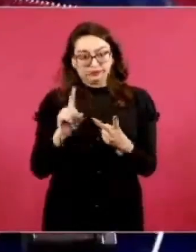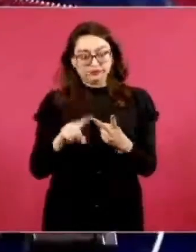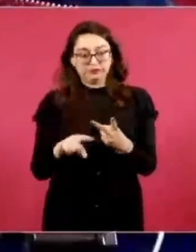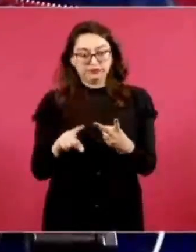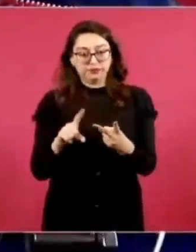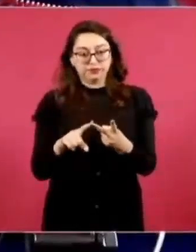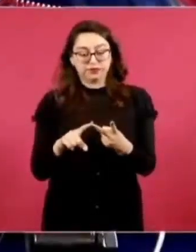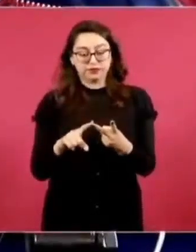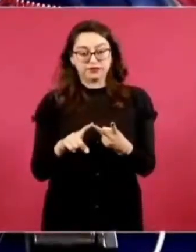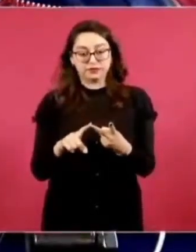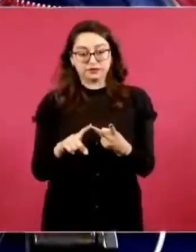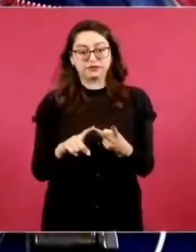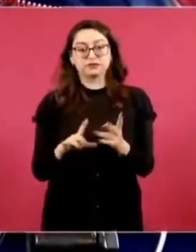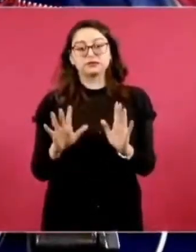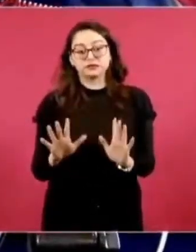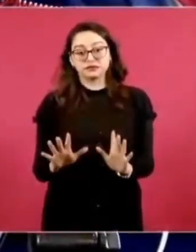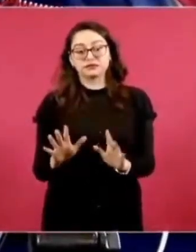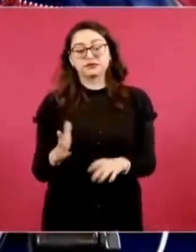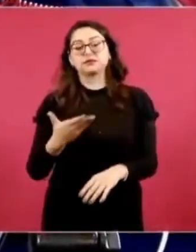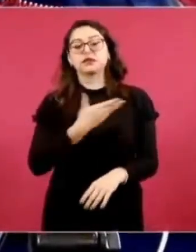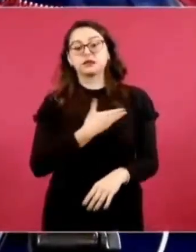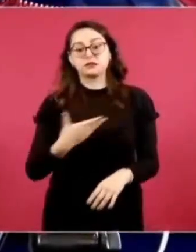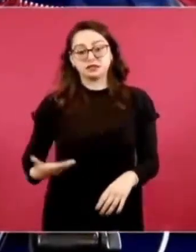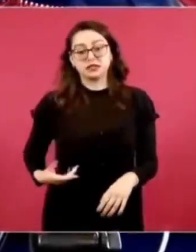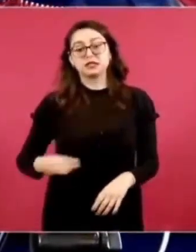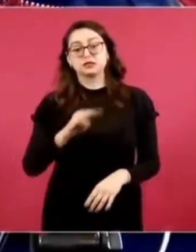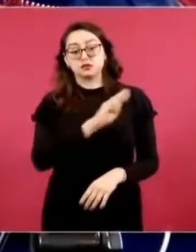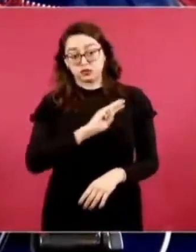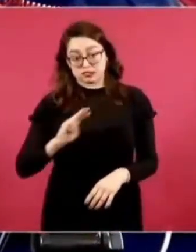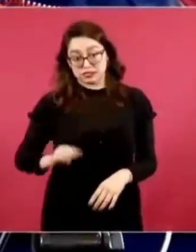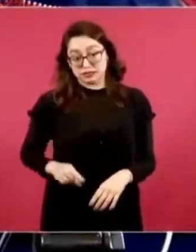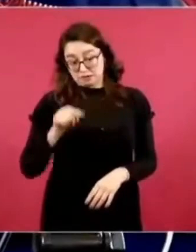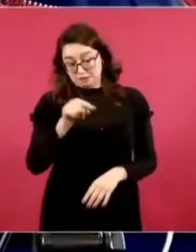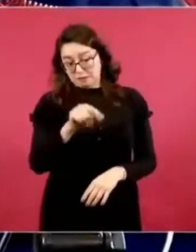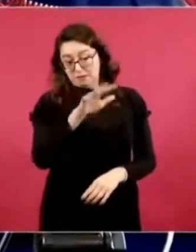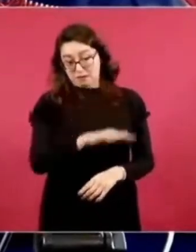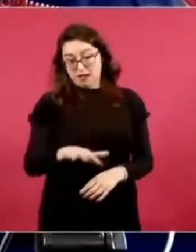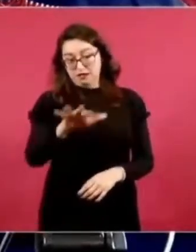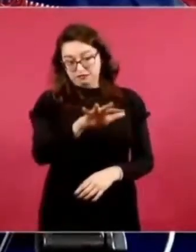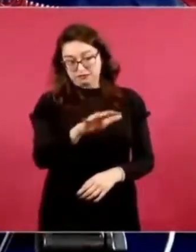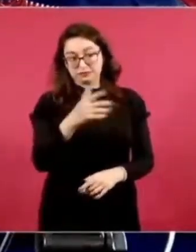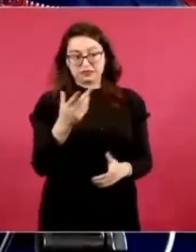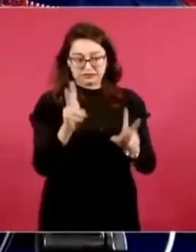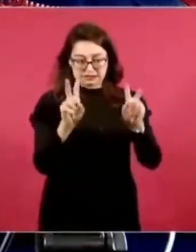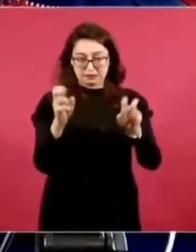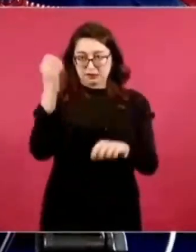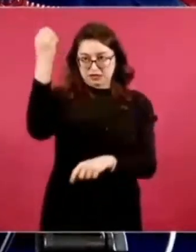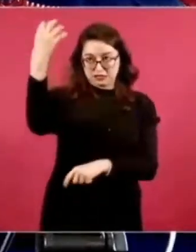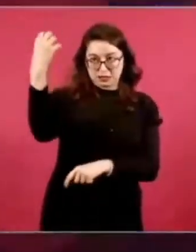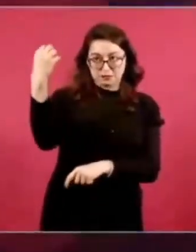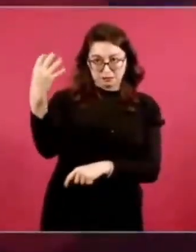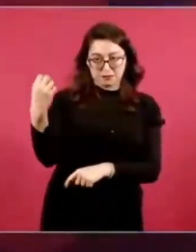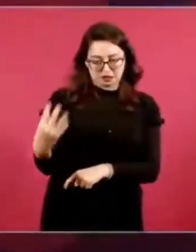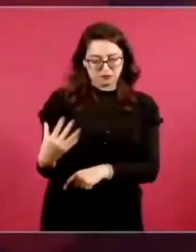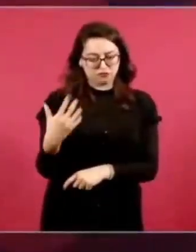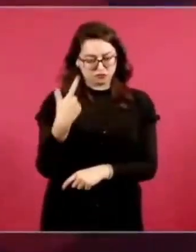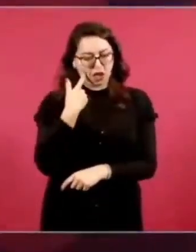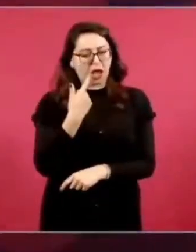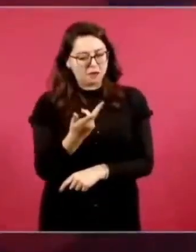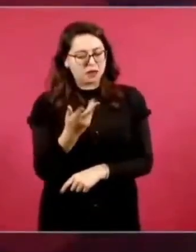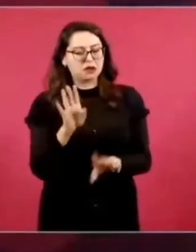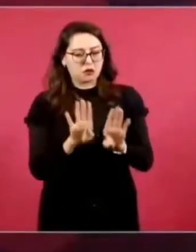vamos a buscar al presidente municipal, le voy a pedir a Rosa Isela para lo de los semáforos.